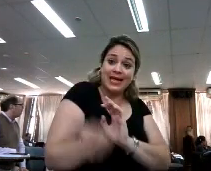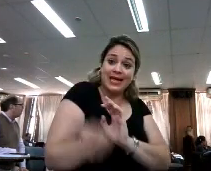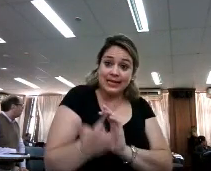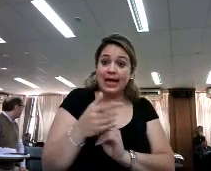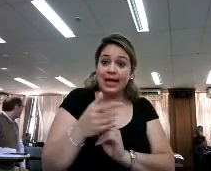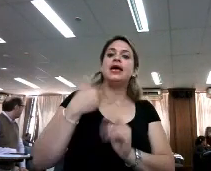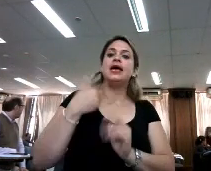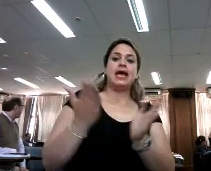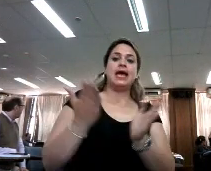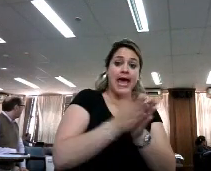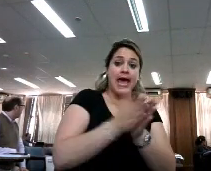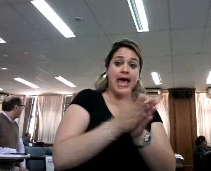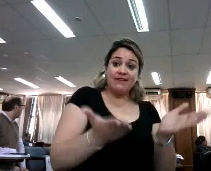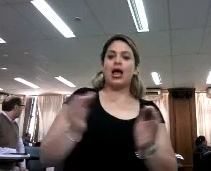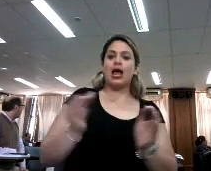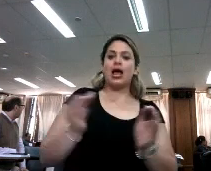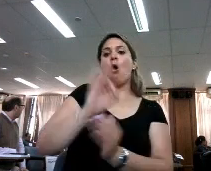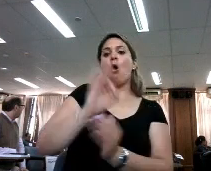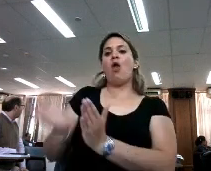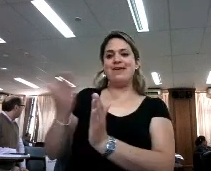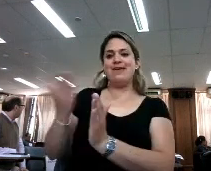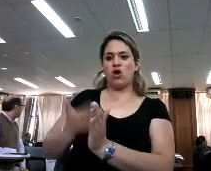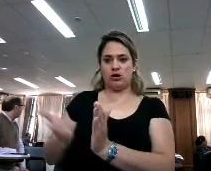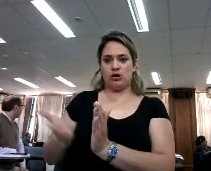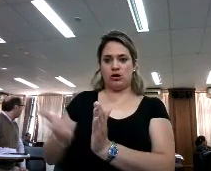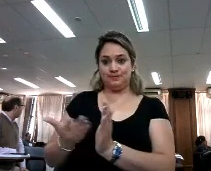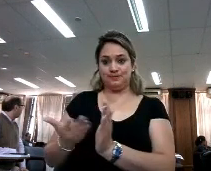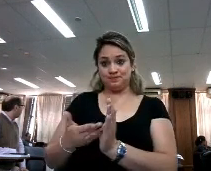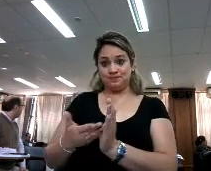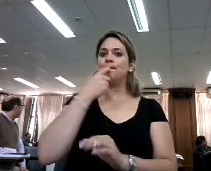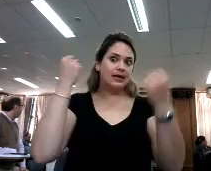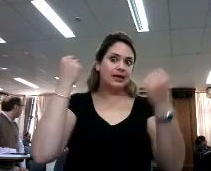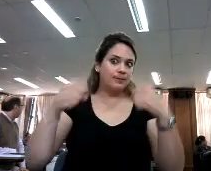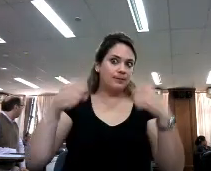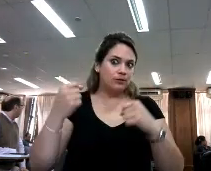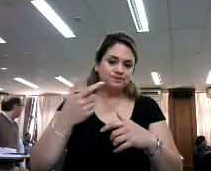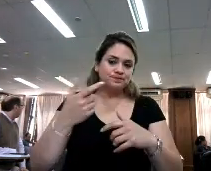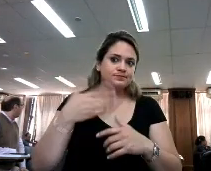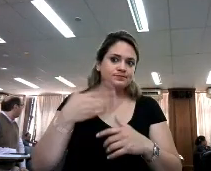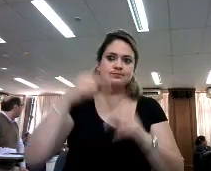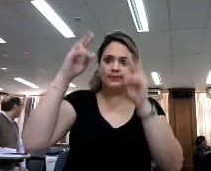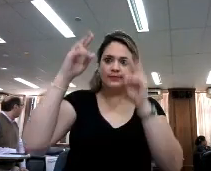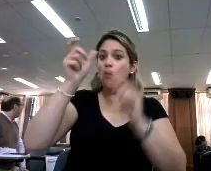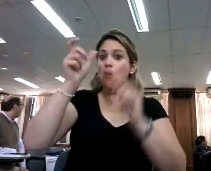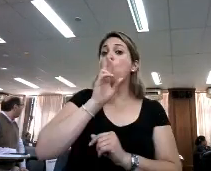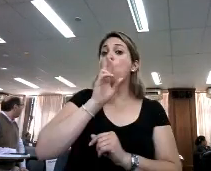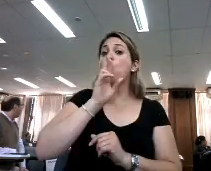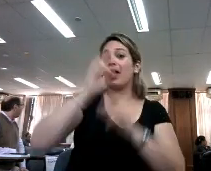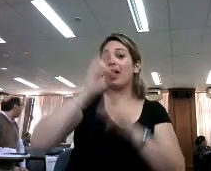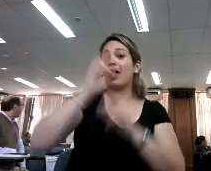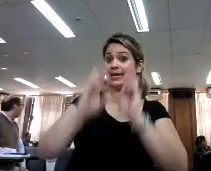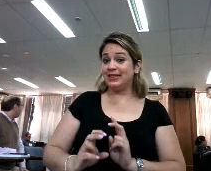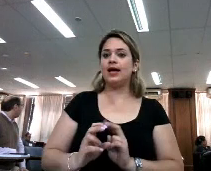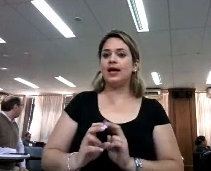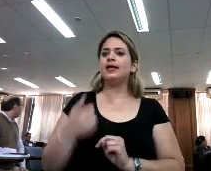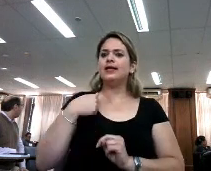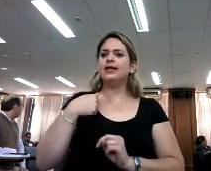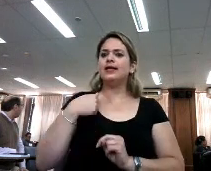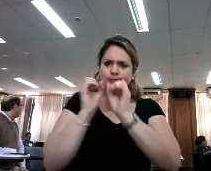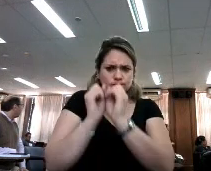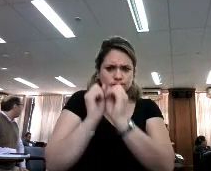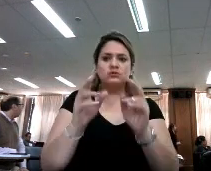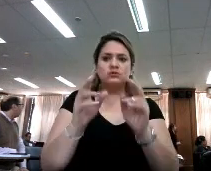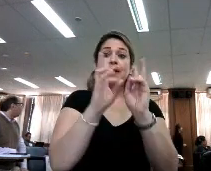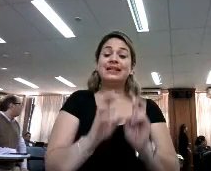revista o un libro. Vamos a ver un caso práctico en el cual una investigadora, a la hora de iniciar su